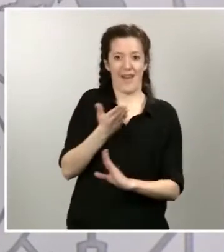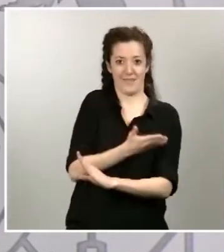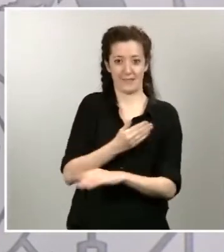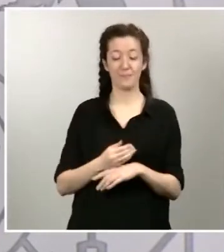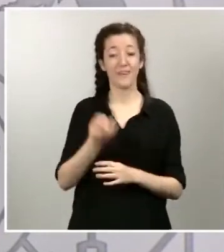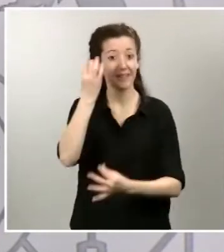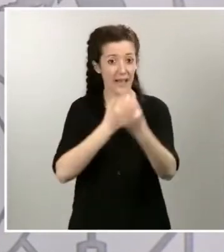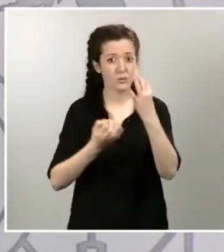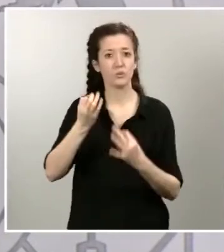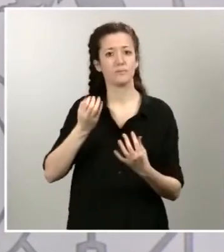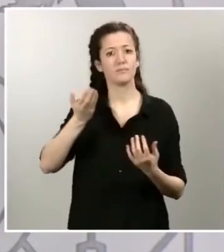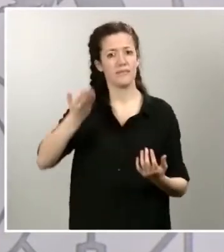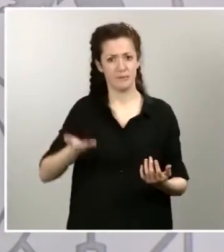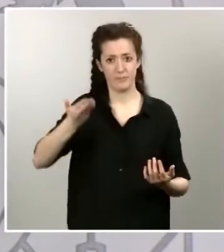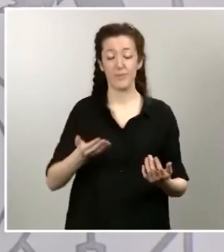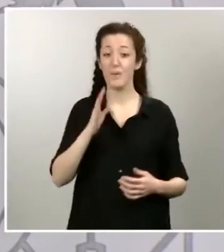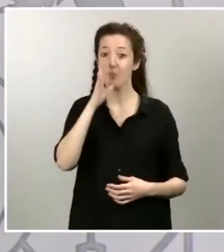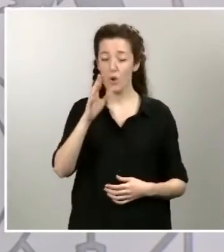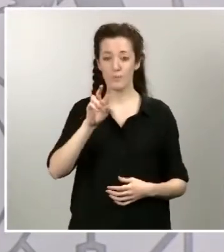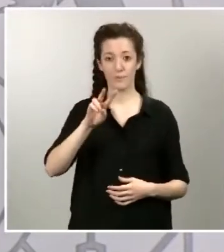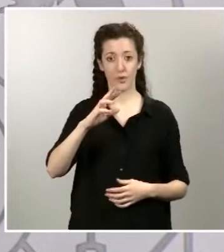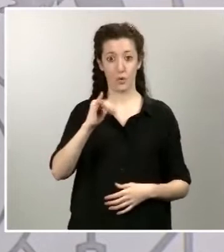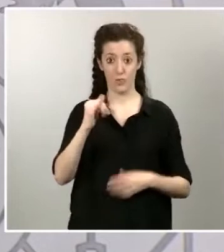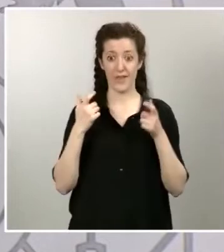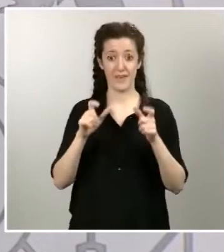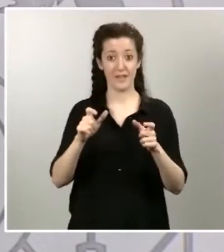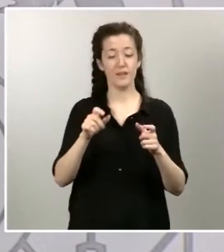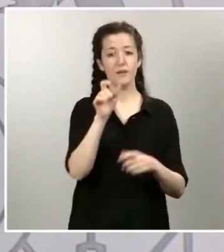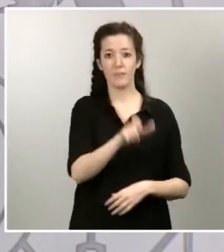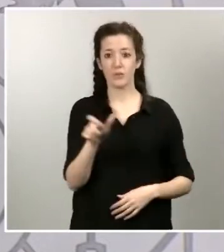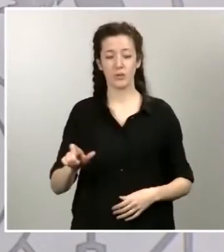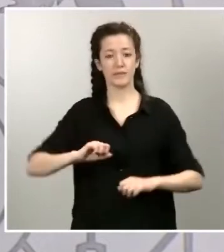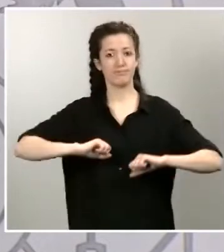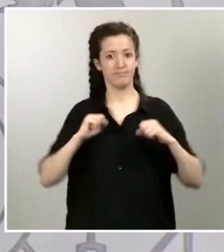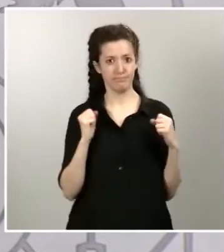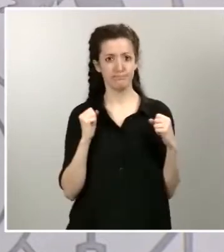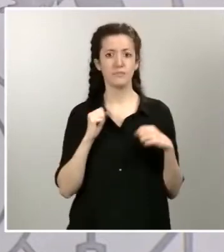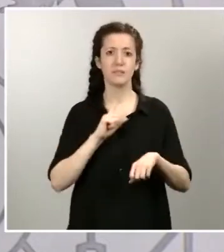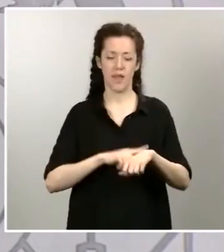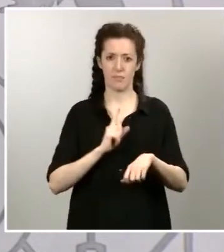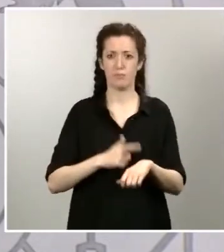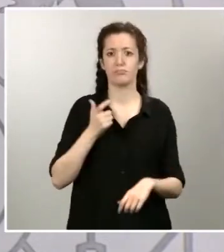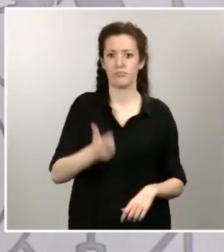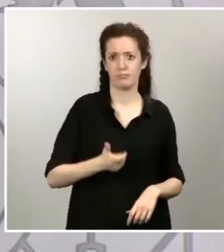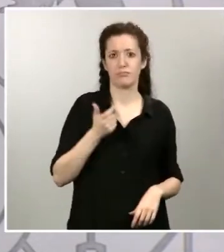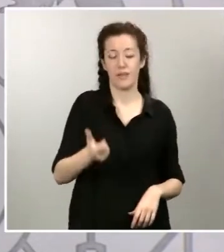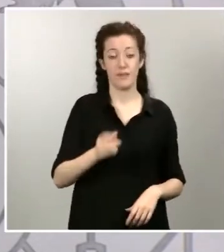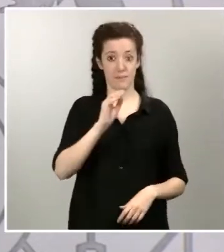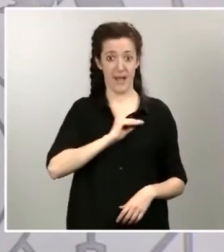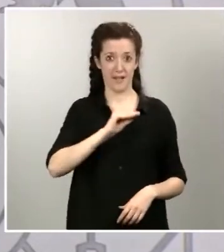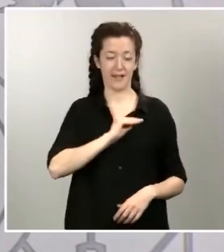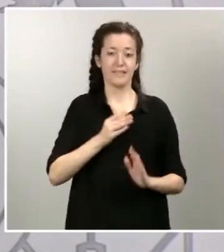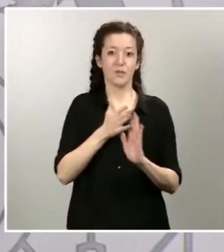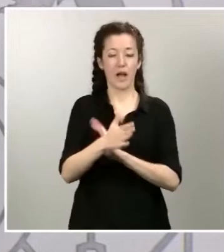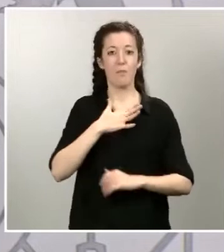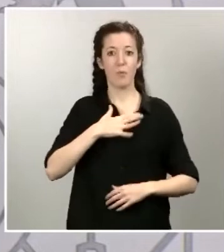que las UCIs mantienen a las personas ingresadas durante un tiempo importante y, por lo tanto, puede haber un efecto de acúmulo, el hecho de